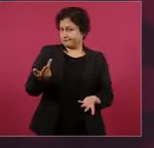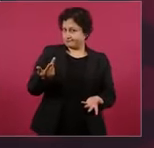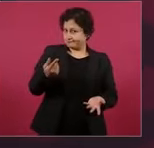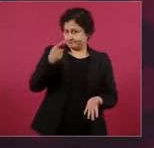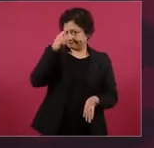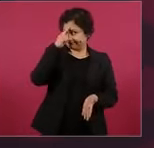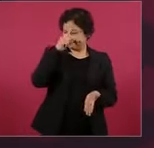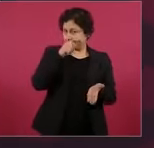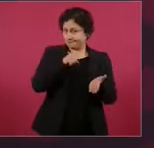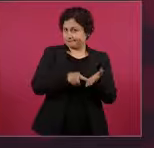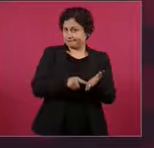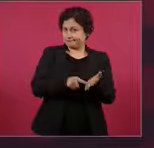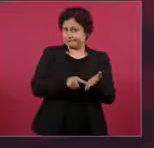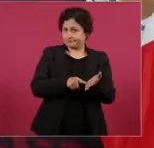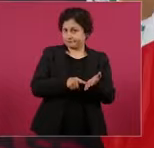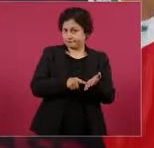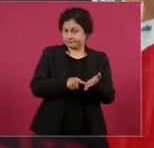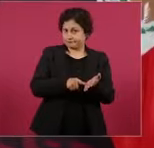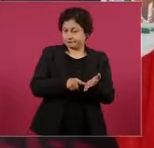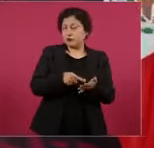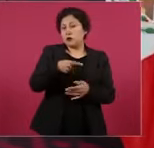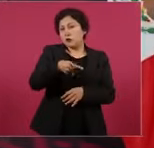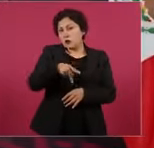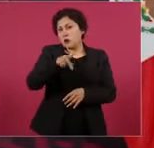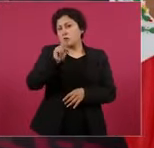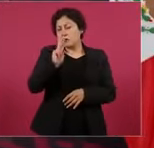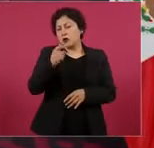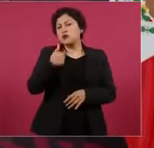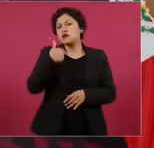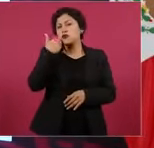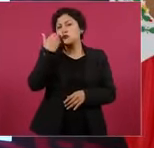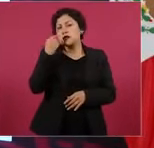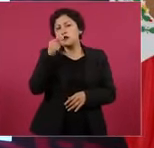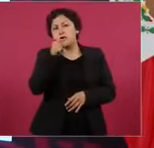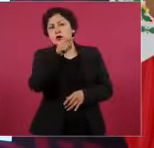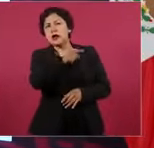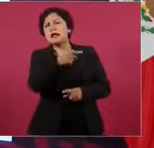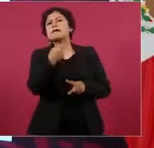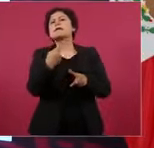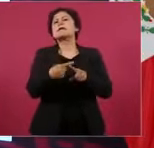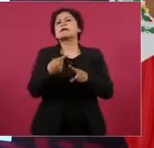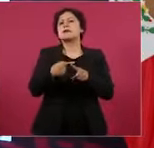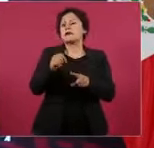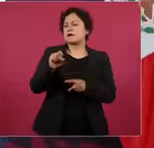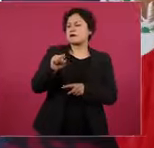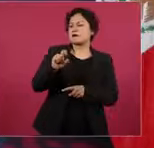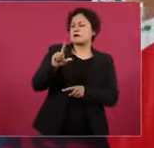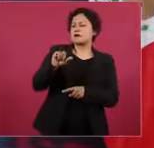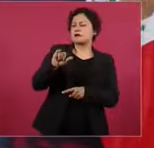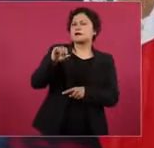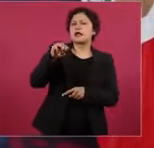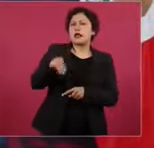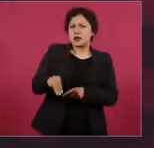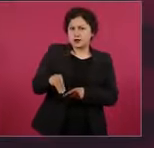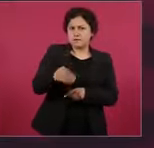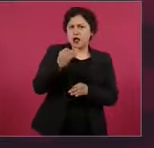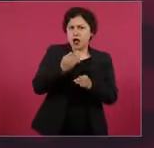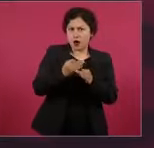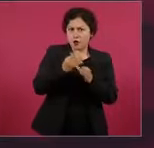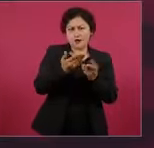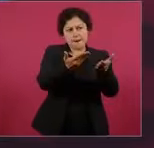Pero quiero su opinión, porque ya nada de simulaciones,